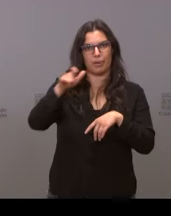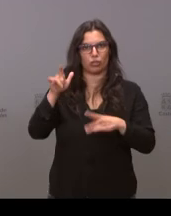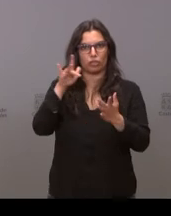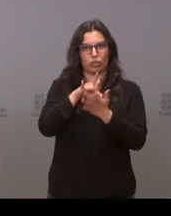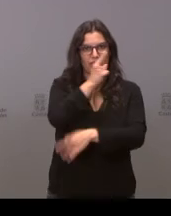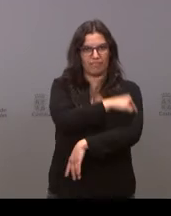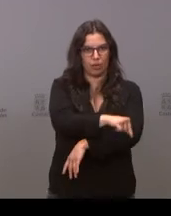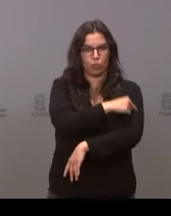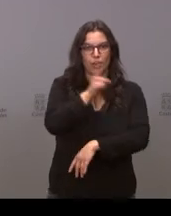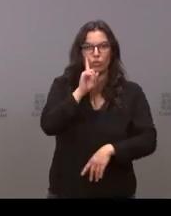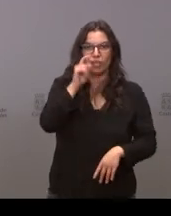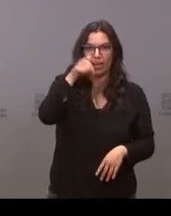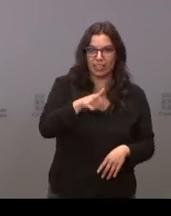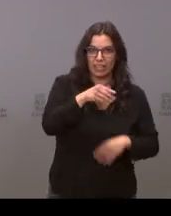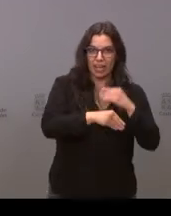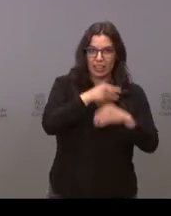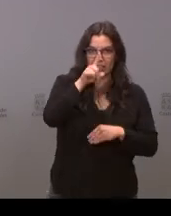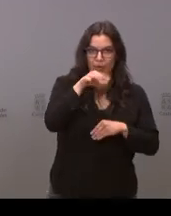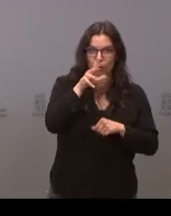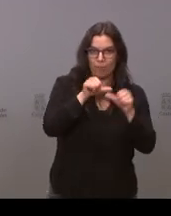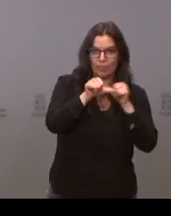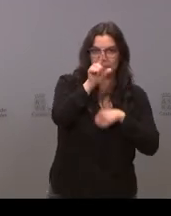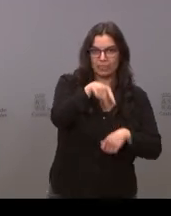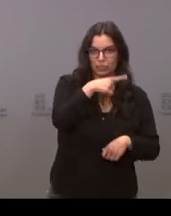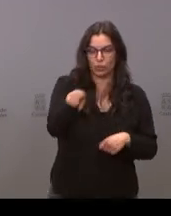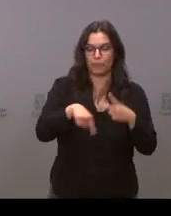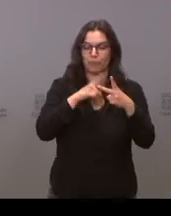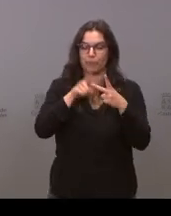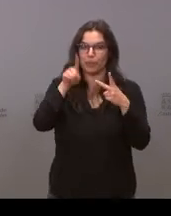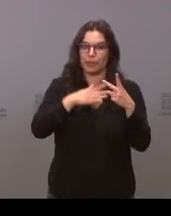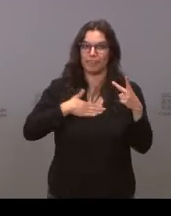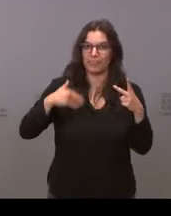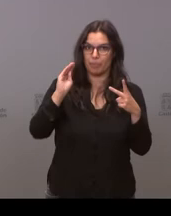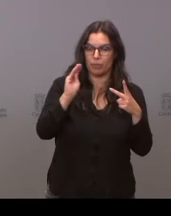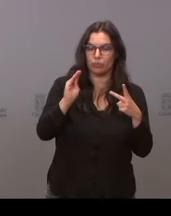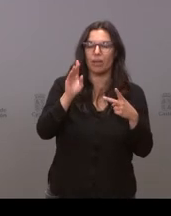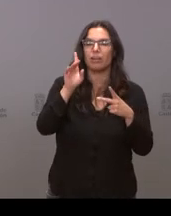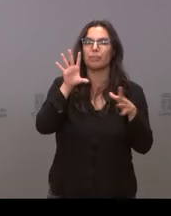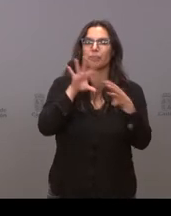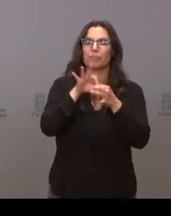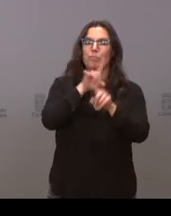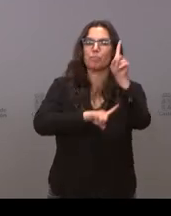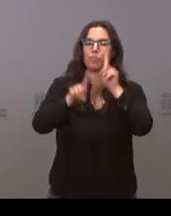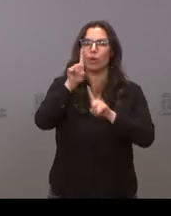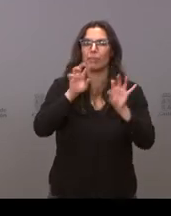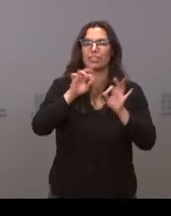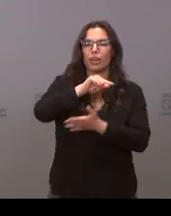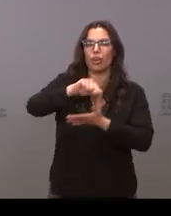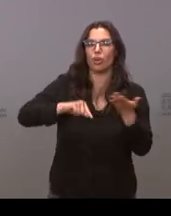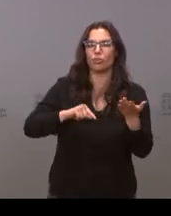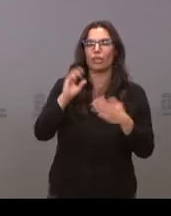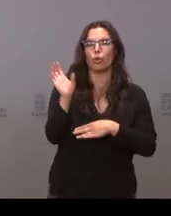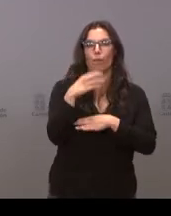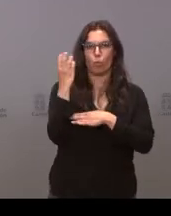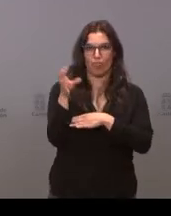Junta de Castilla y León también va a hacer esto a partir de ahora y también quería preguntarle sobre el problema con el contrato de ambulancias